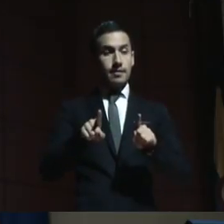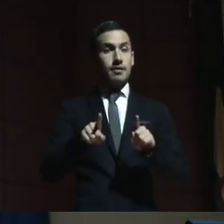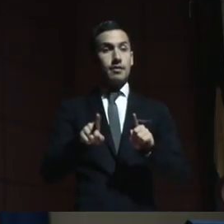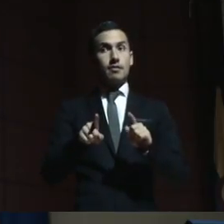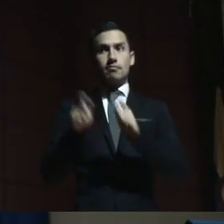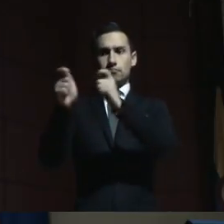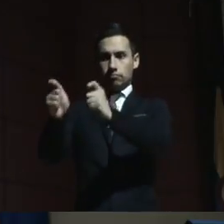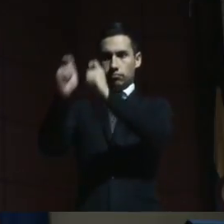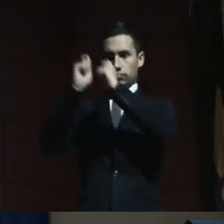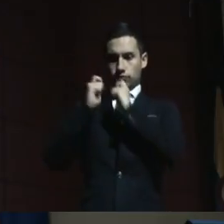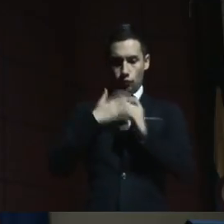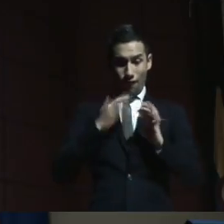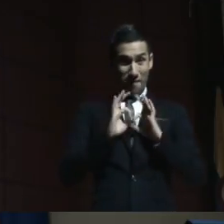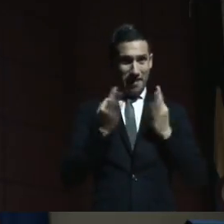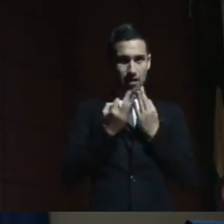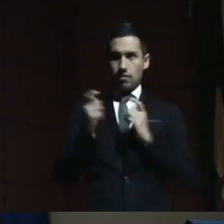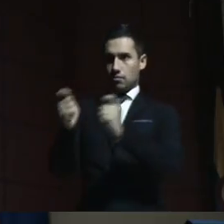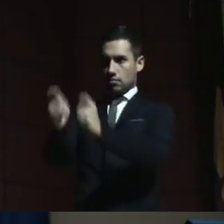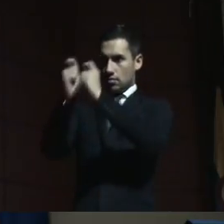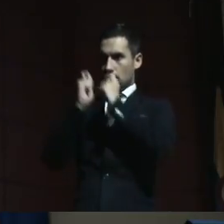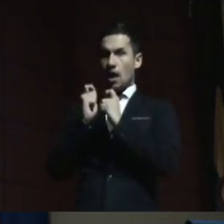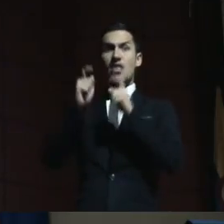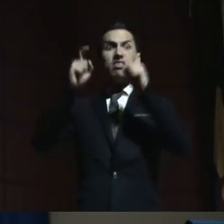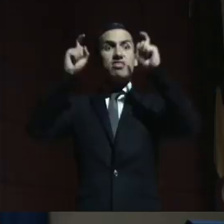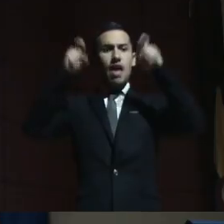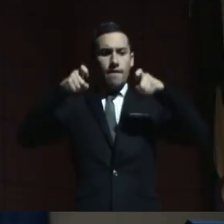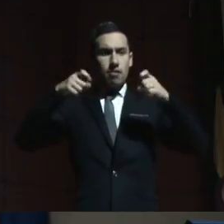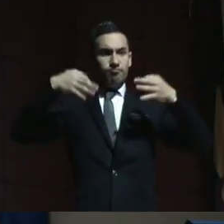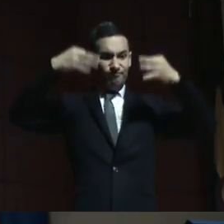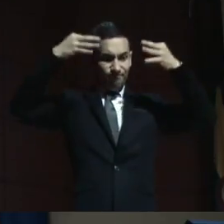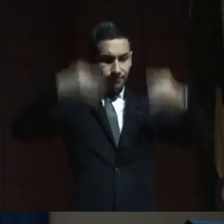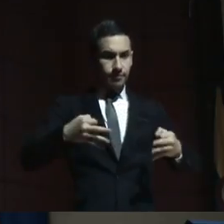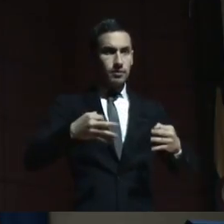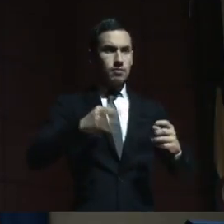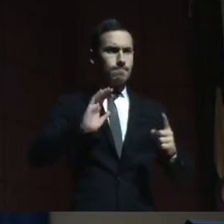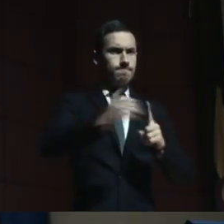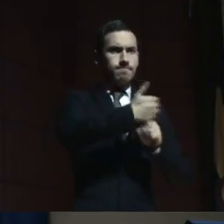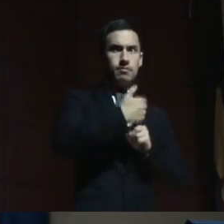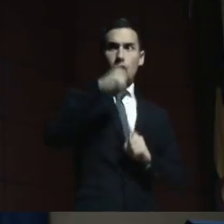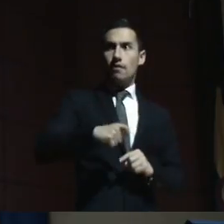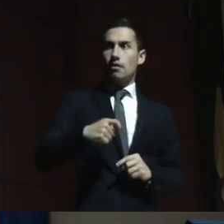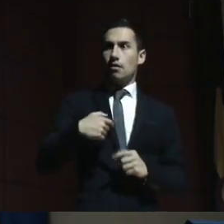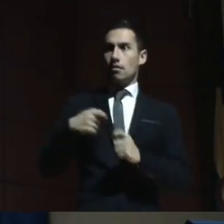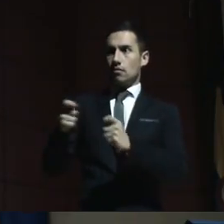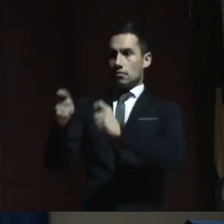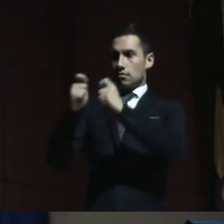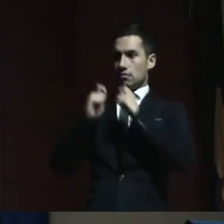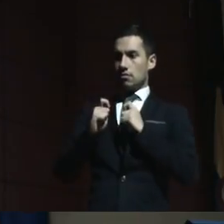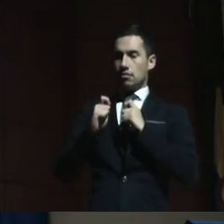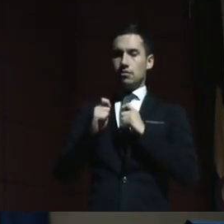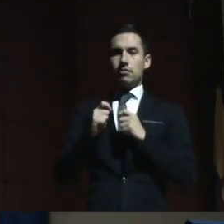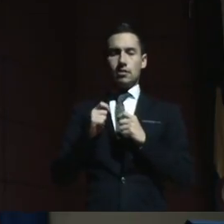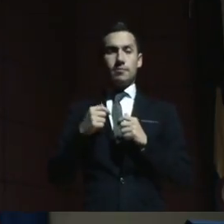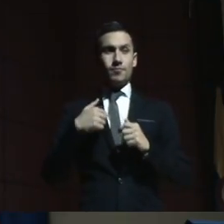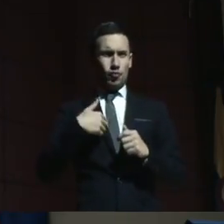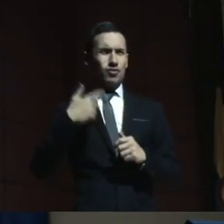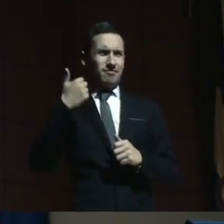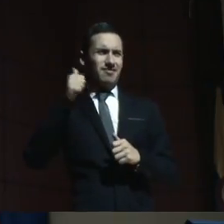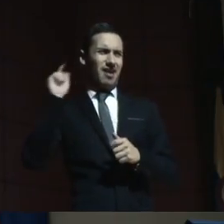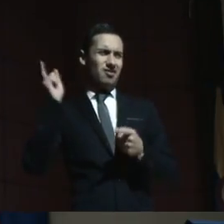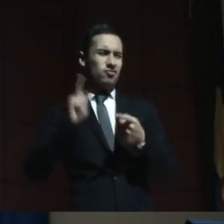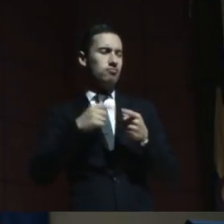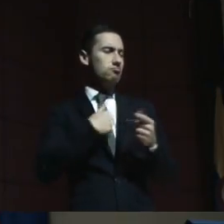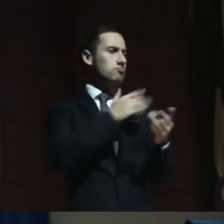que llevo 10 años escuchando familias, encuentra uno a la familia sintiéndose muy culpable